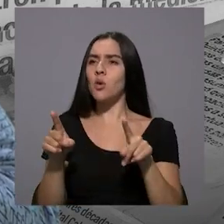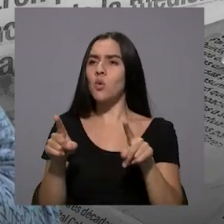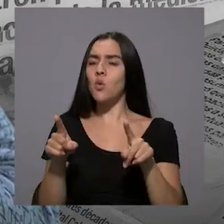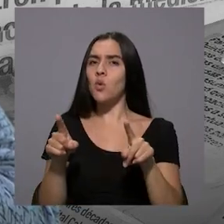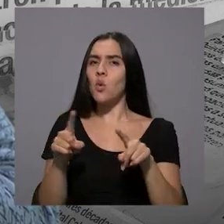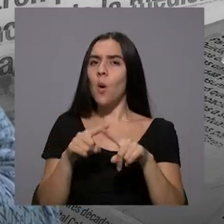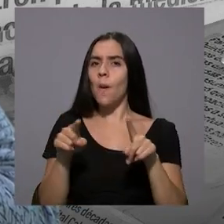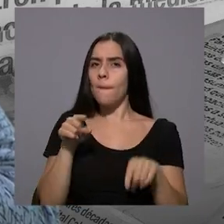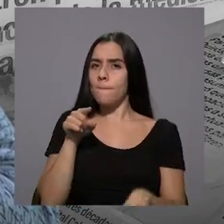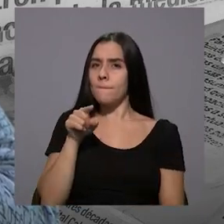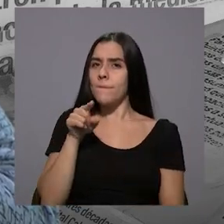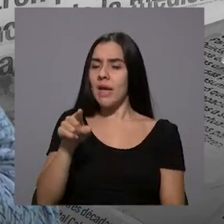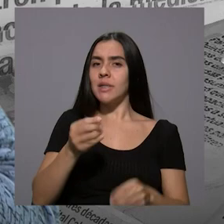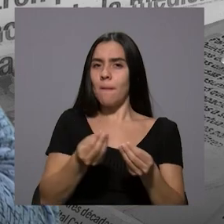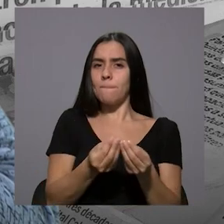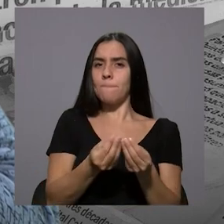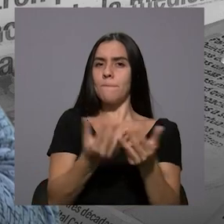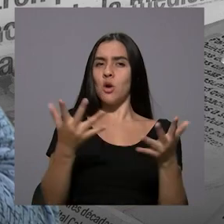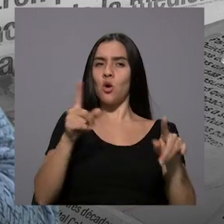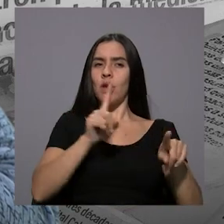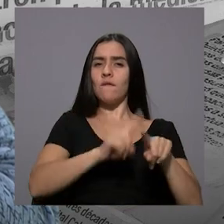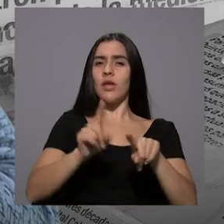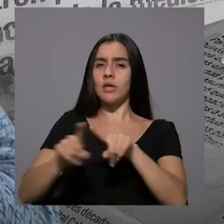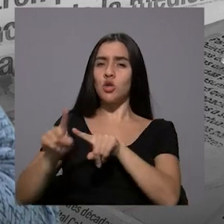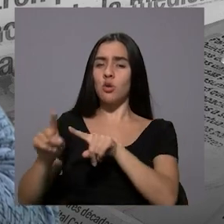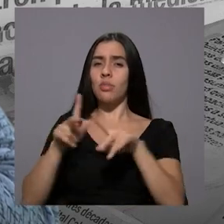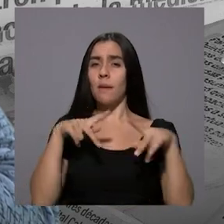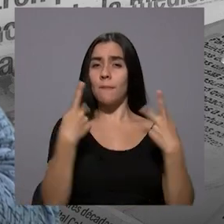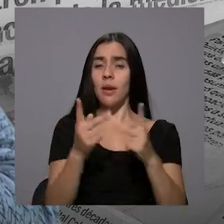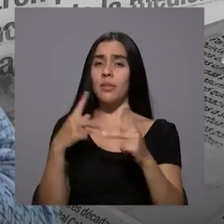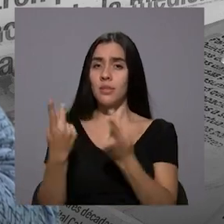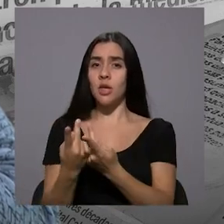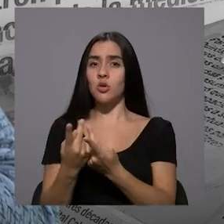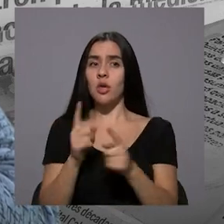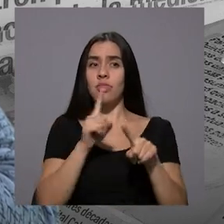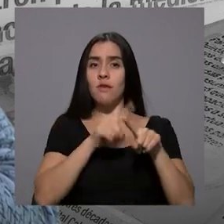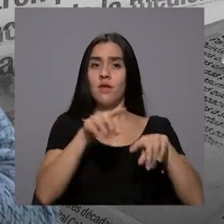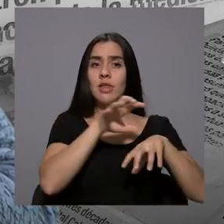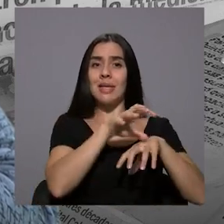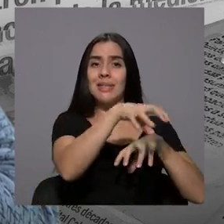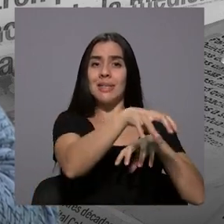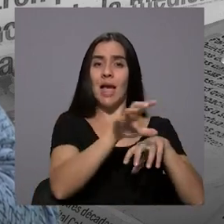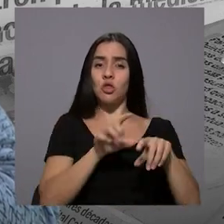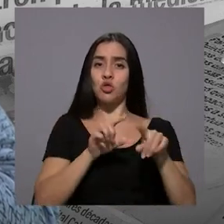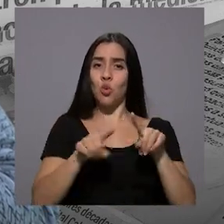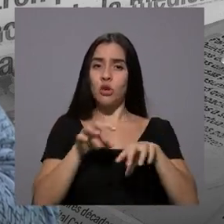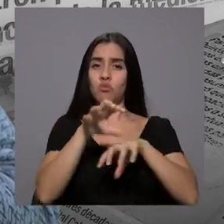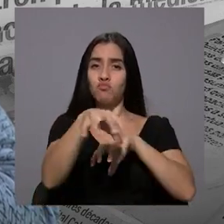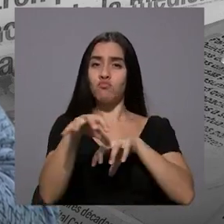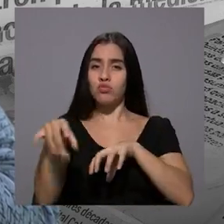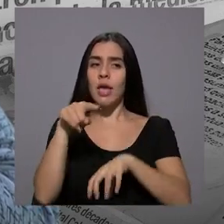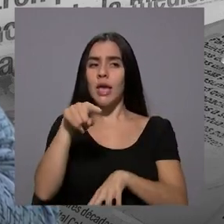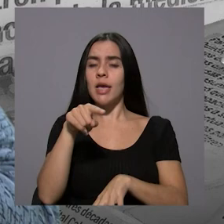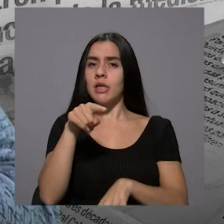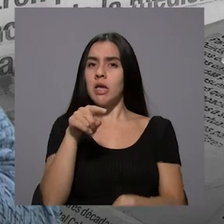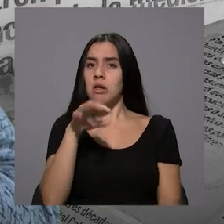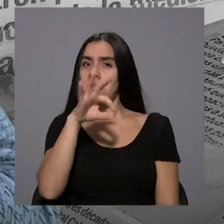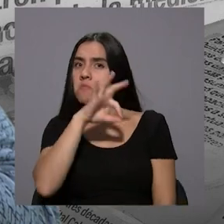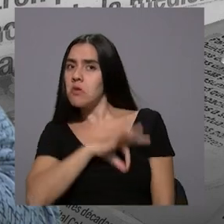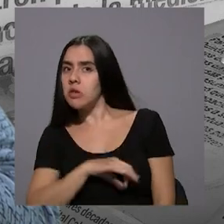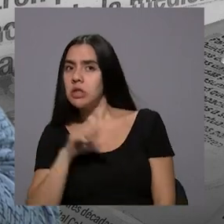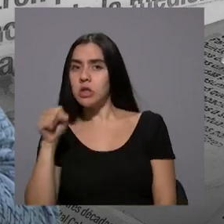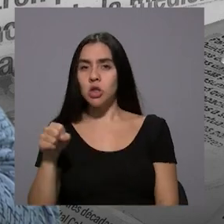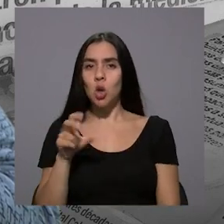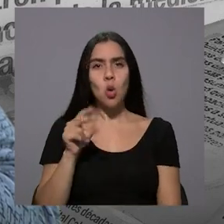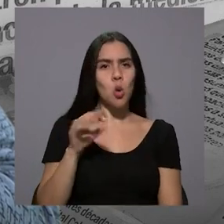esa proliferación de partidos en diferentes cantones ¿le beneficiaba,